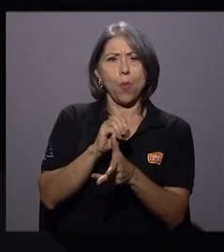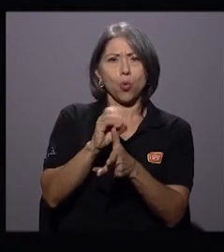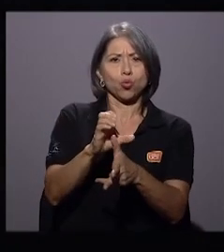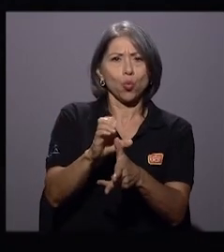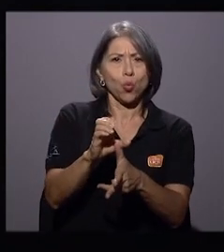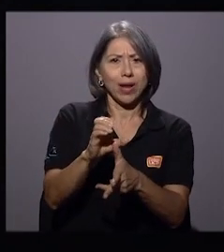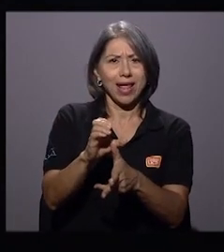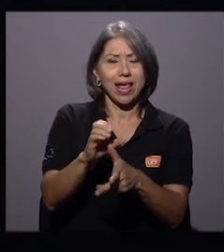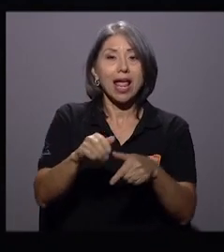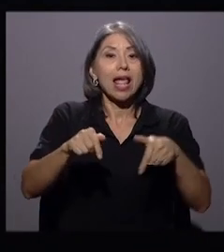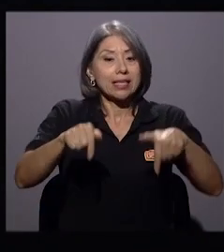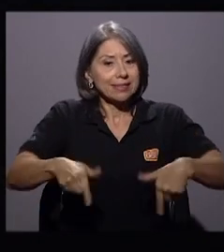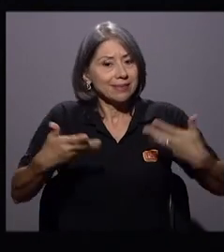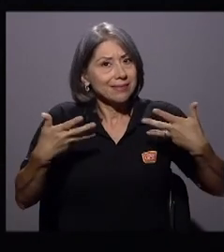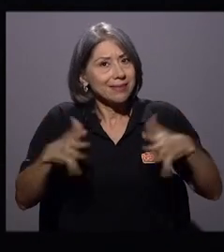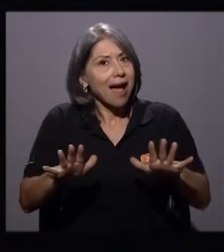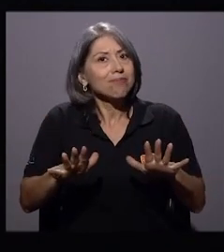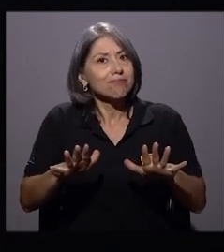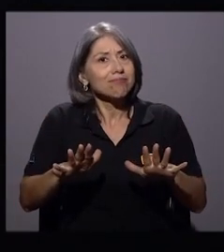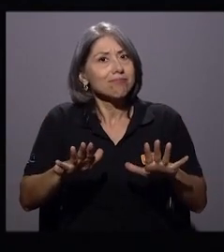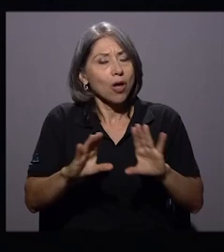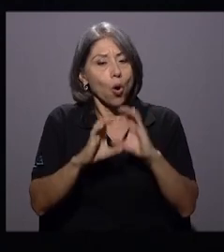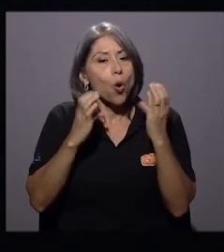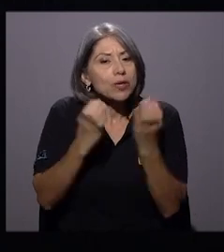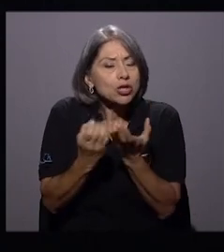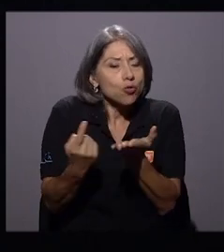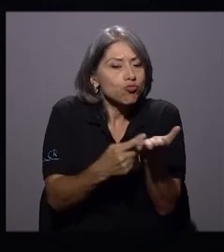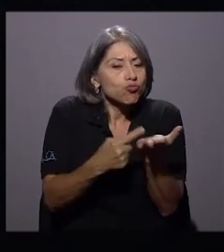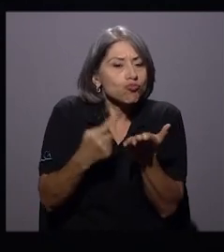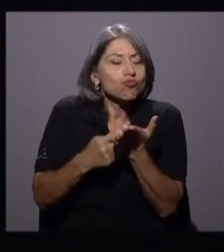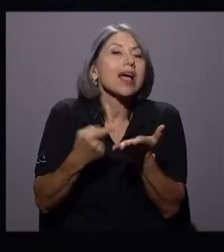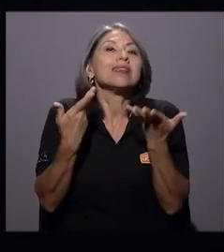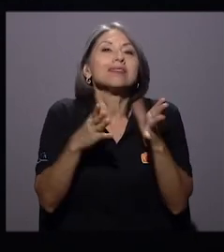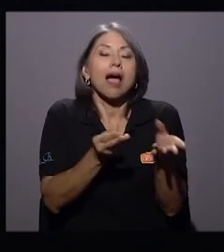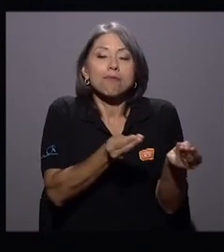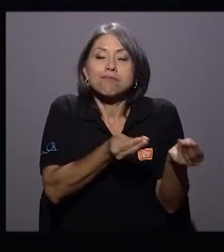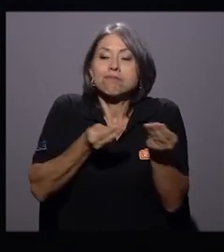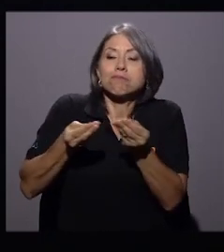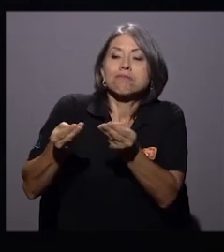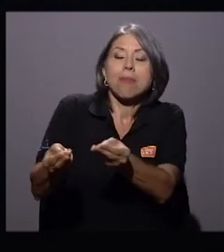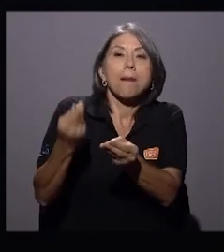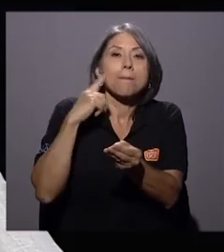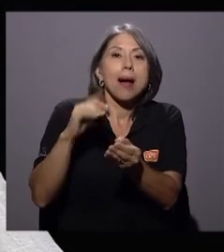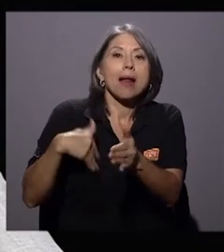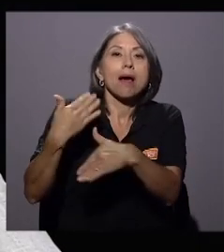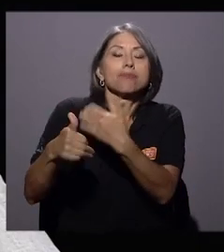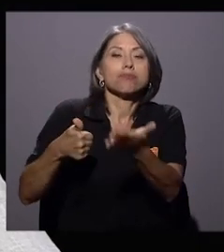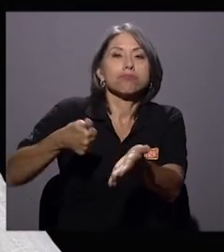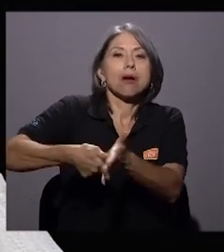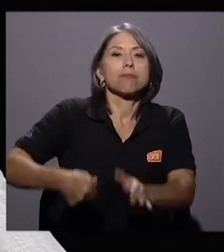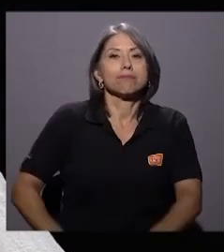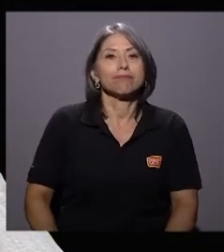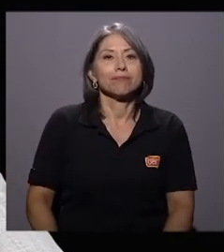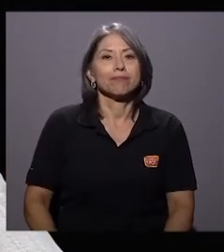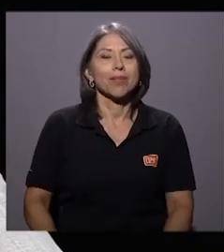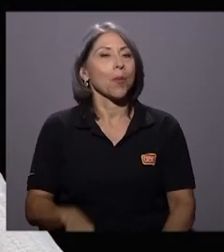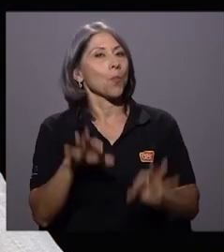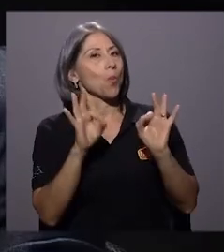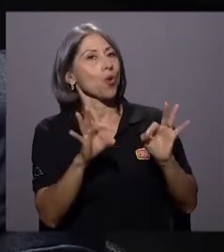Marlon fue dictaminado ya en comisión, y ya está en la lista de plenario para votarse muy pronto. Muy bien. FEST.